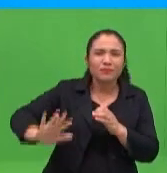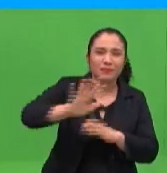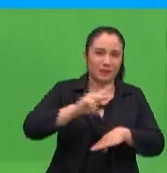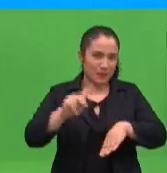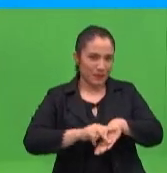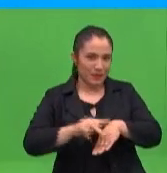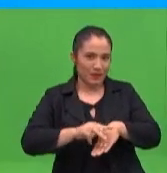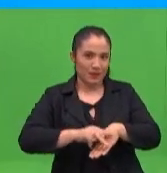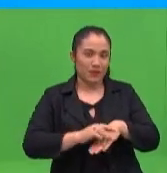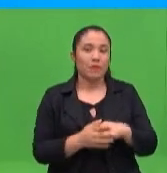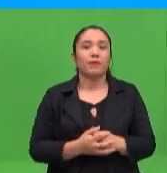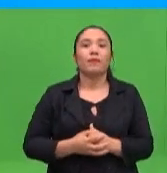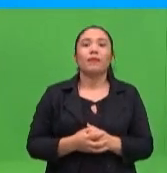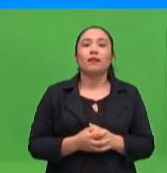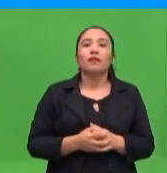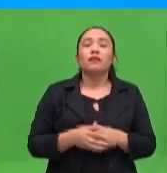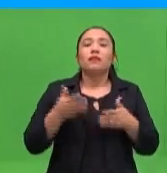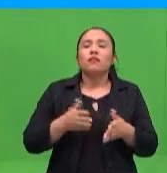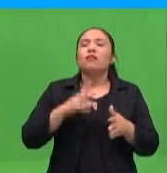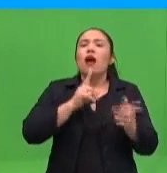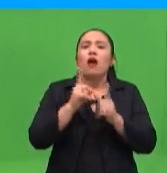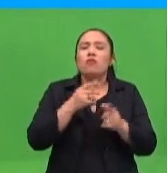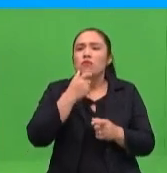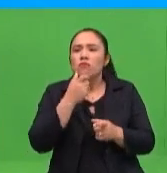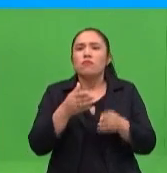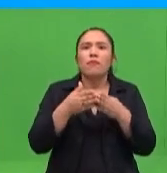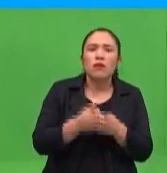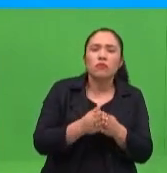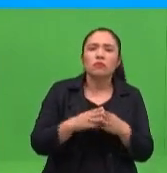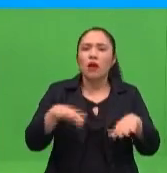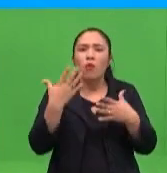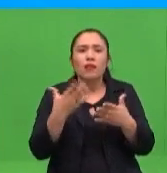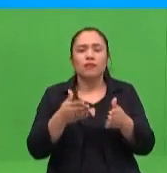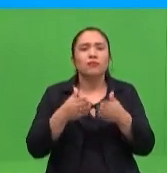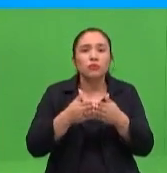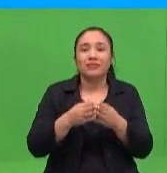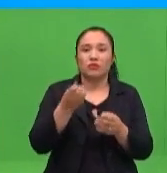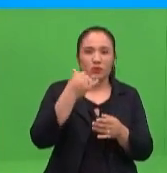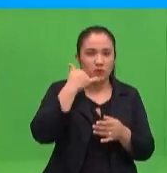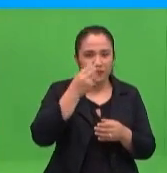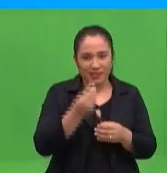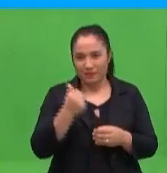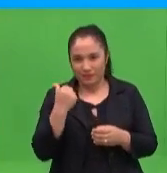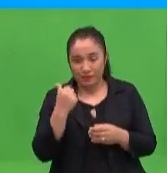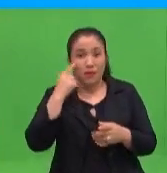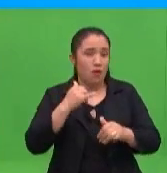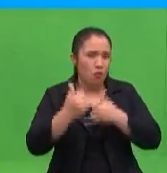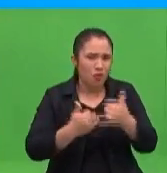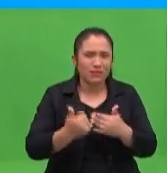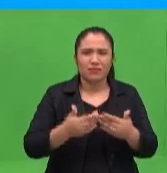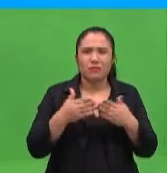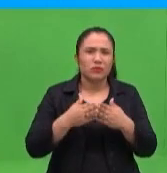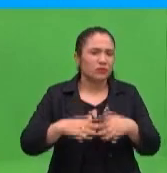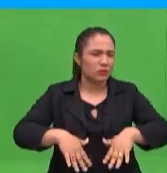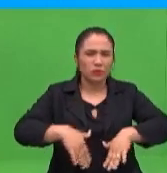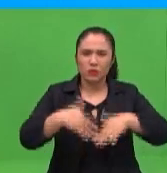acompañándonos en todo esto. Las formas de comunicación con nosotros, 0971-200586. ¿Cómo estás? Gracias por la